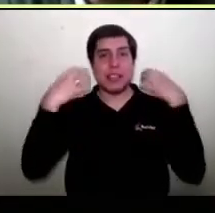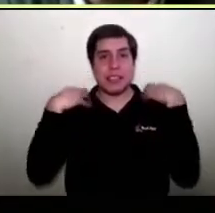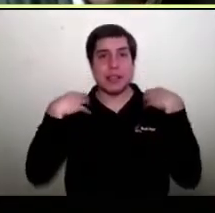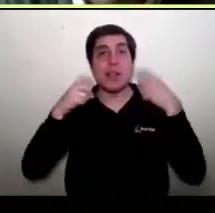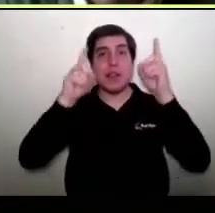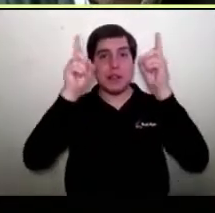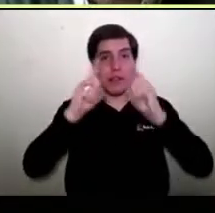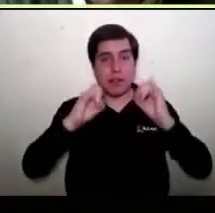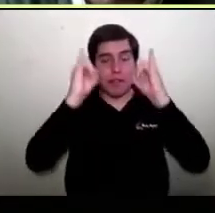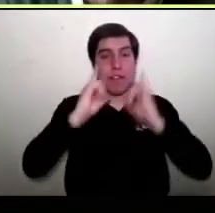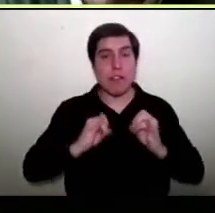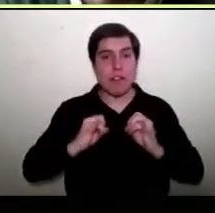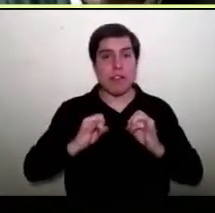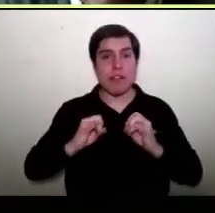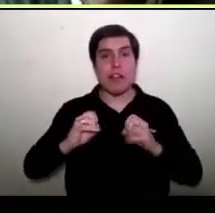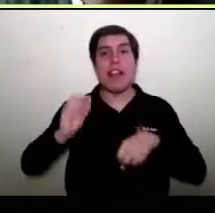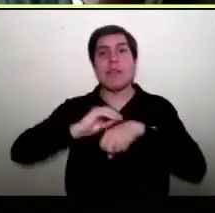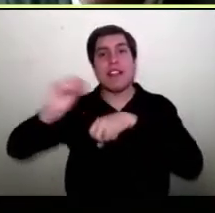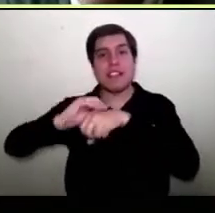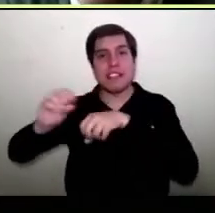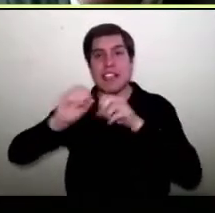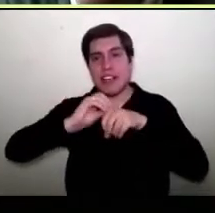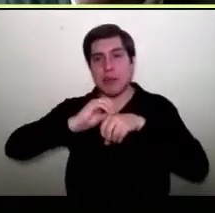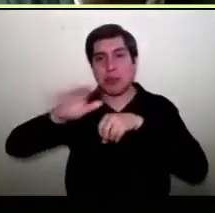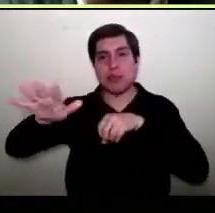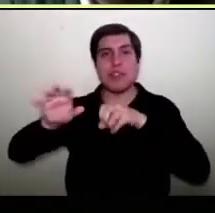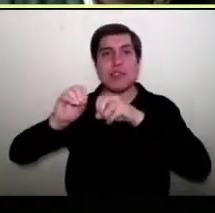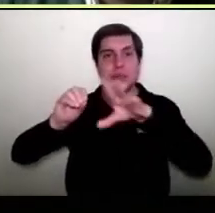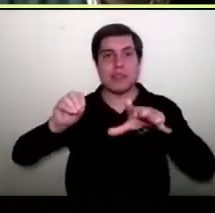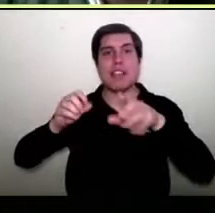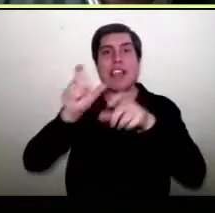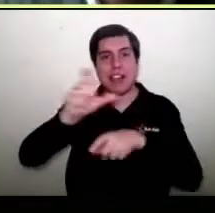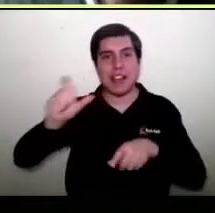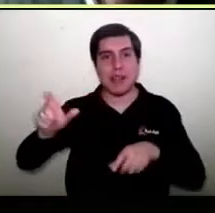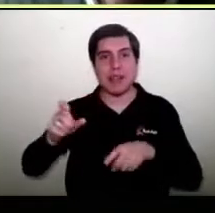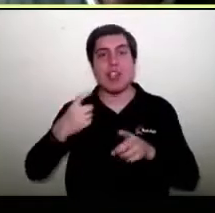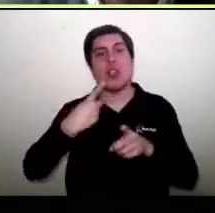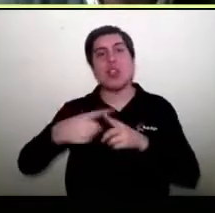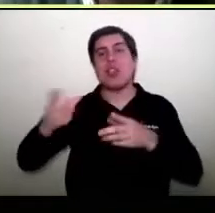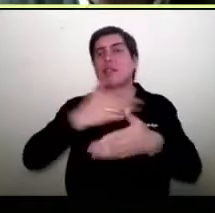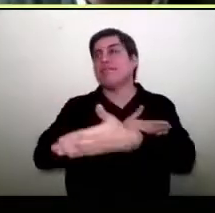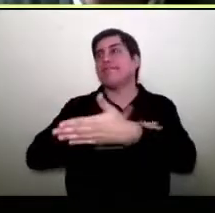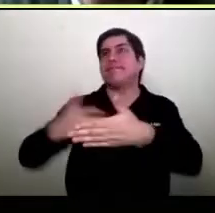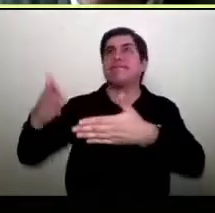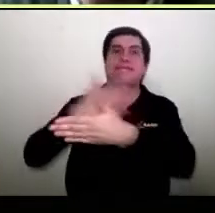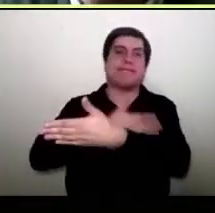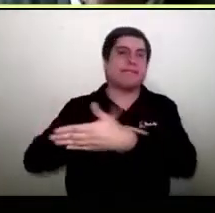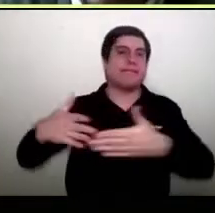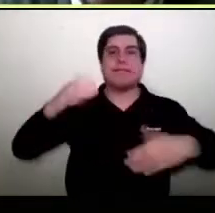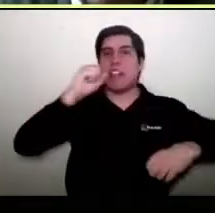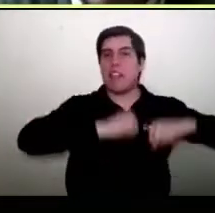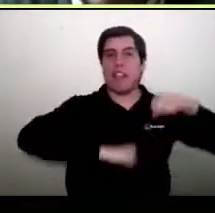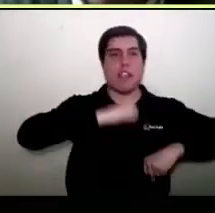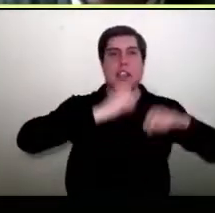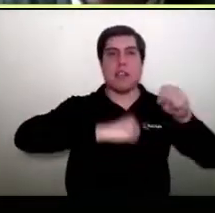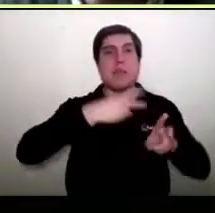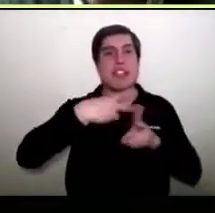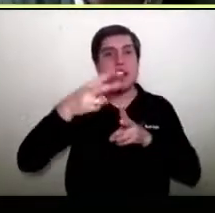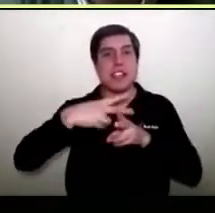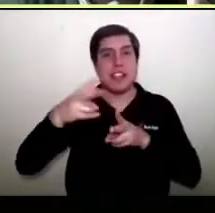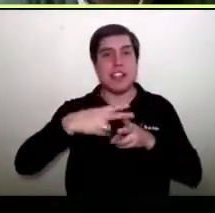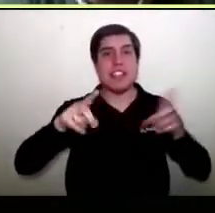de salir al mercado. Y existen otros millones de empresas que han creado su propia